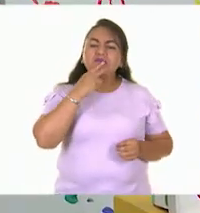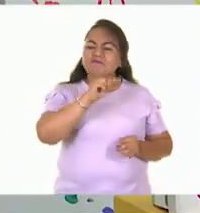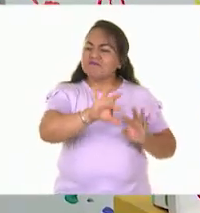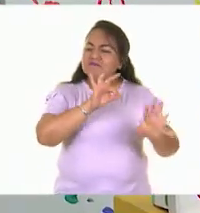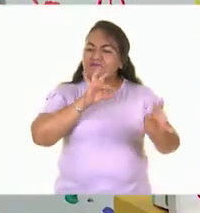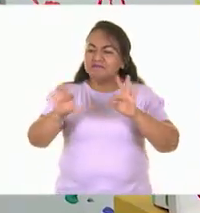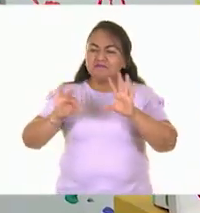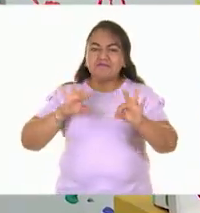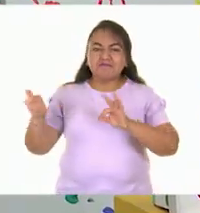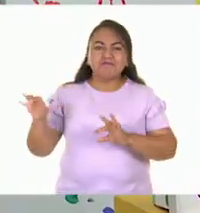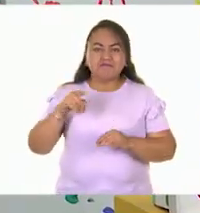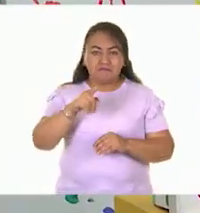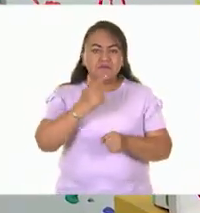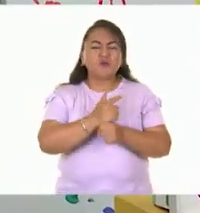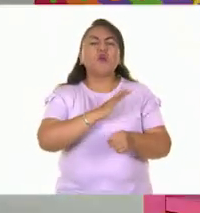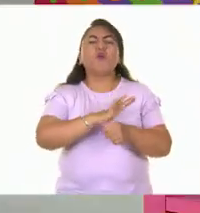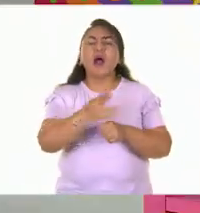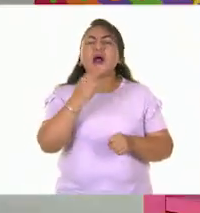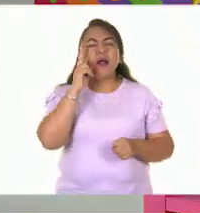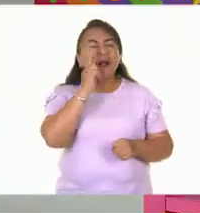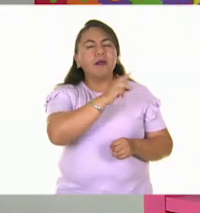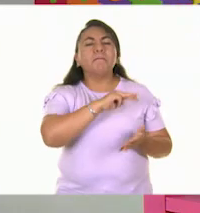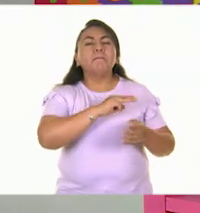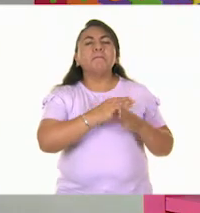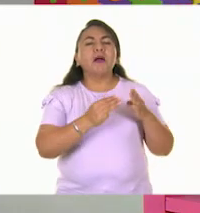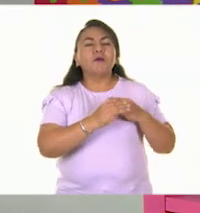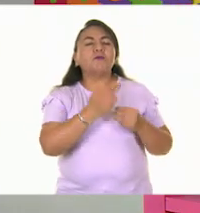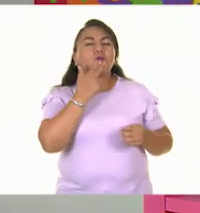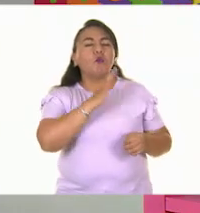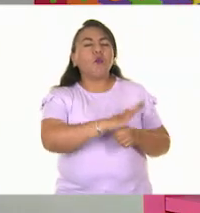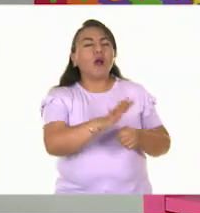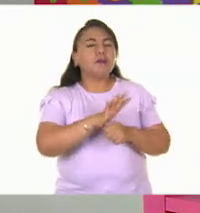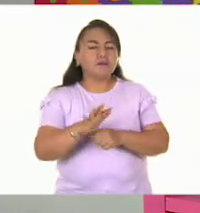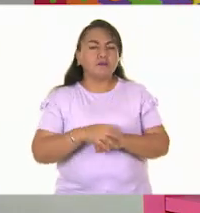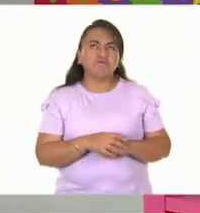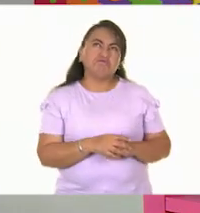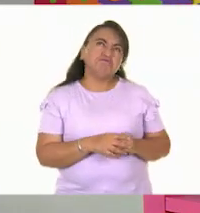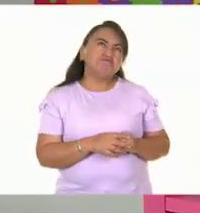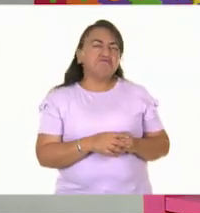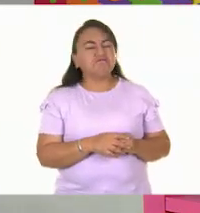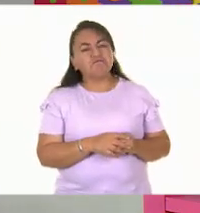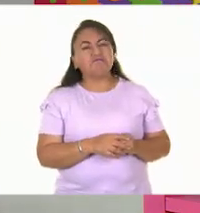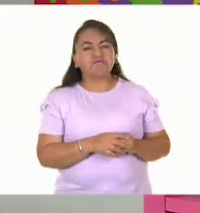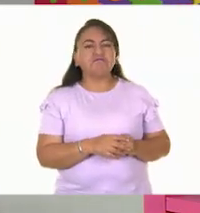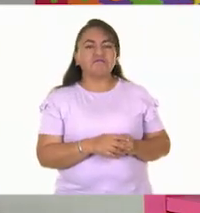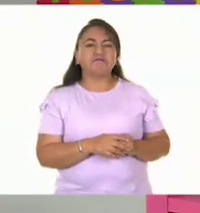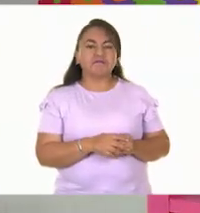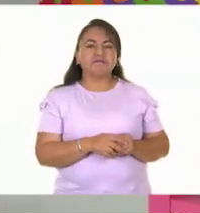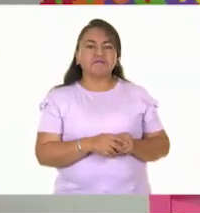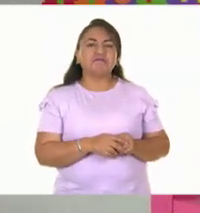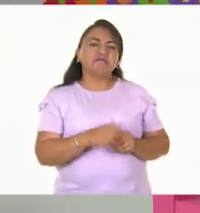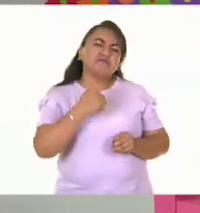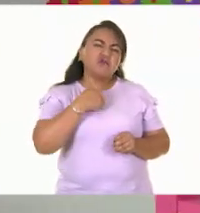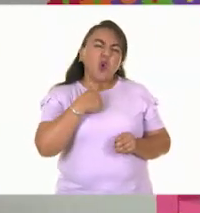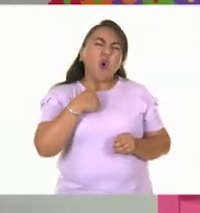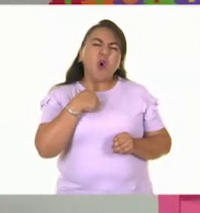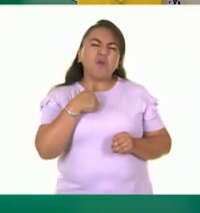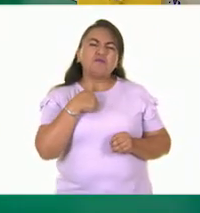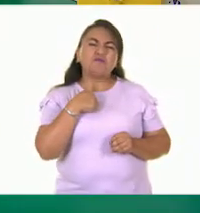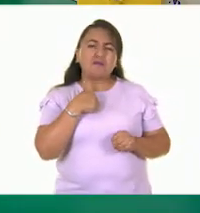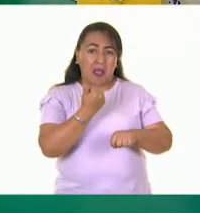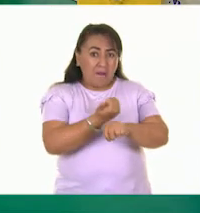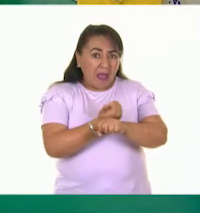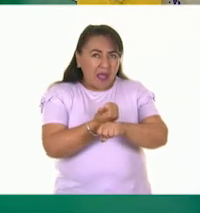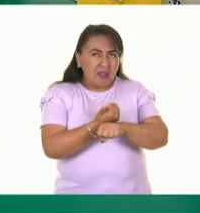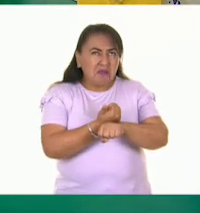para esta técnica? ¿Qué materiales identificamos? ¿Te acuerdas, Pilar? A ver, pues sí, yo creo que, a ver, yo me pondría en este un color